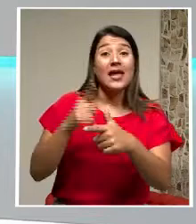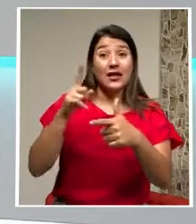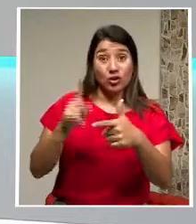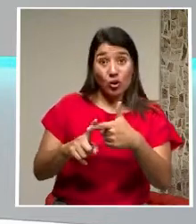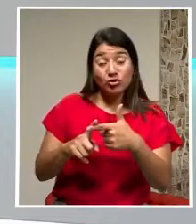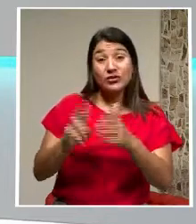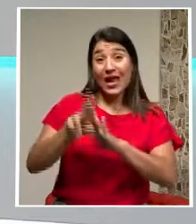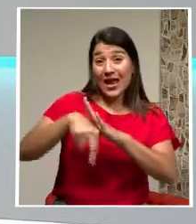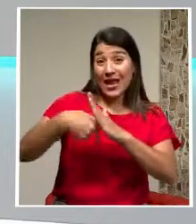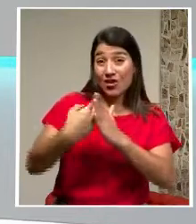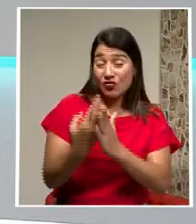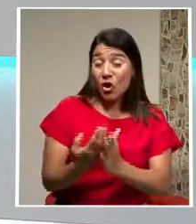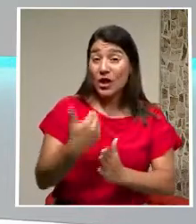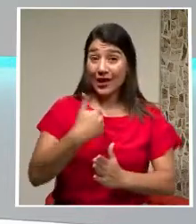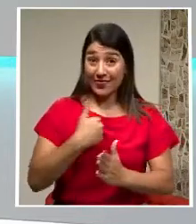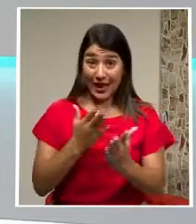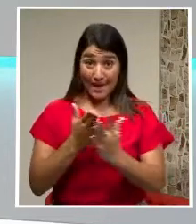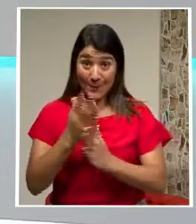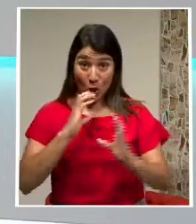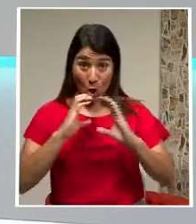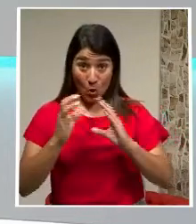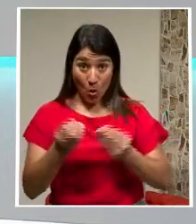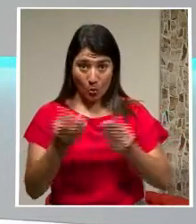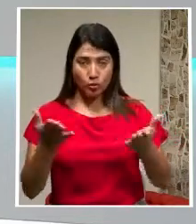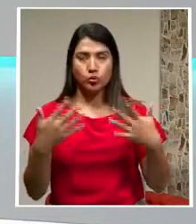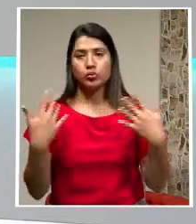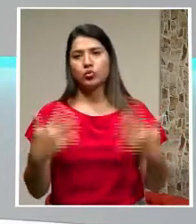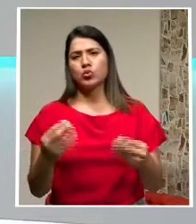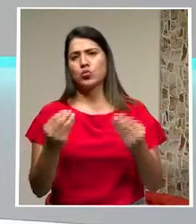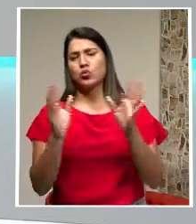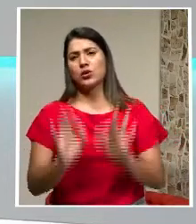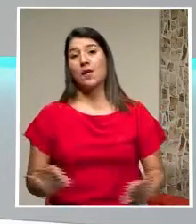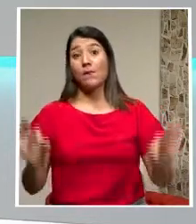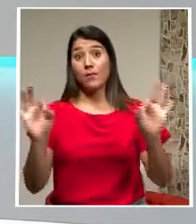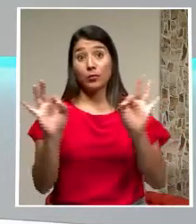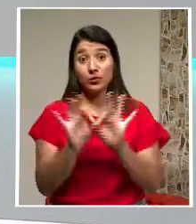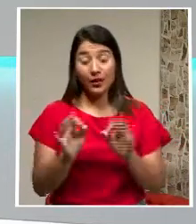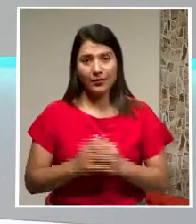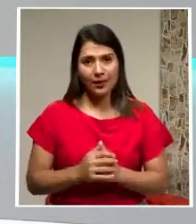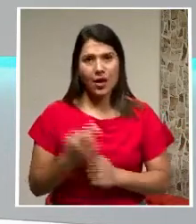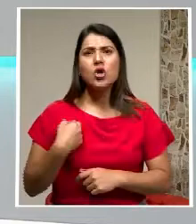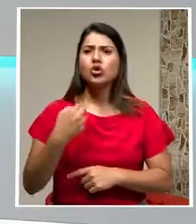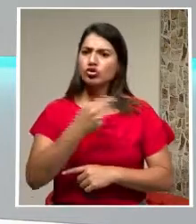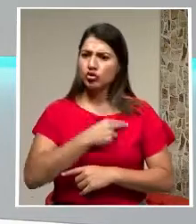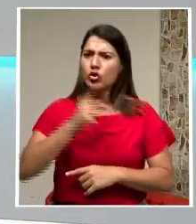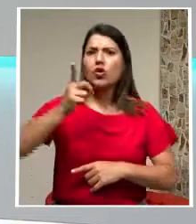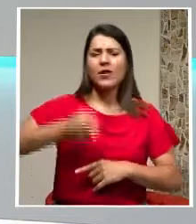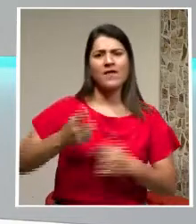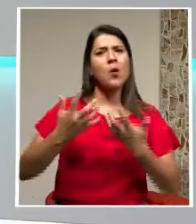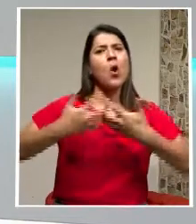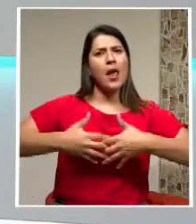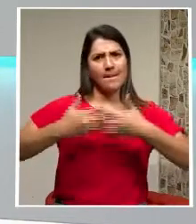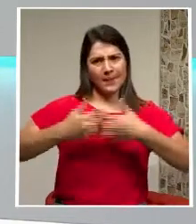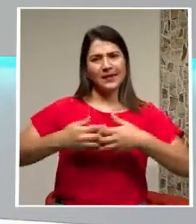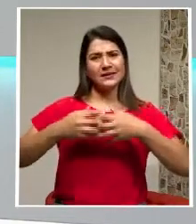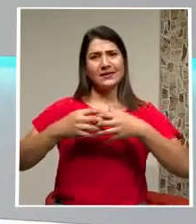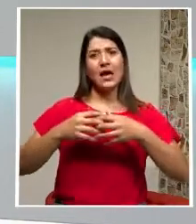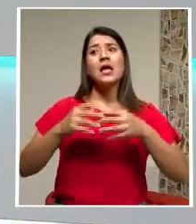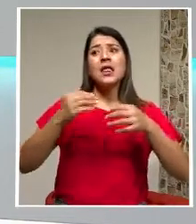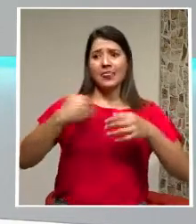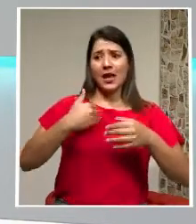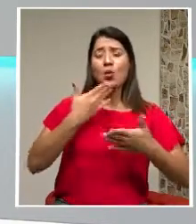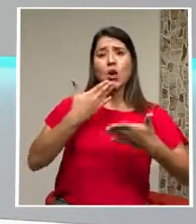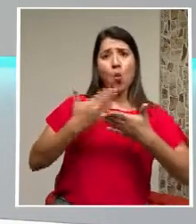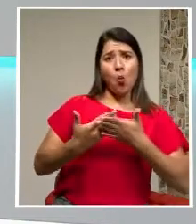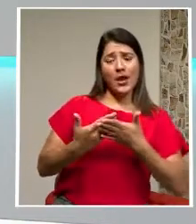De los medios públicos Es absolutamente relevante Tenemos que ser Una empresa Que sea sostenible Financieramente